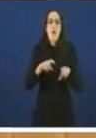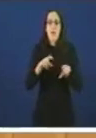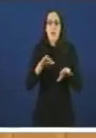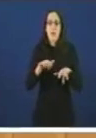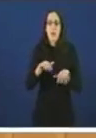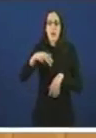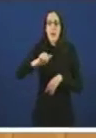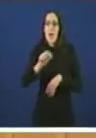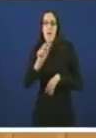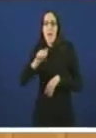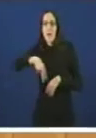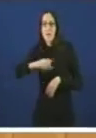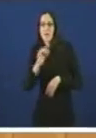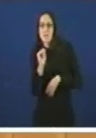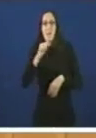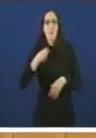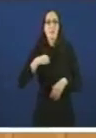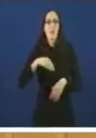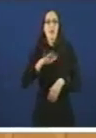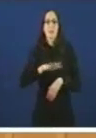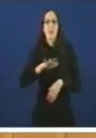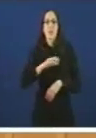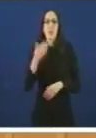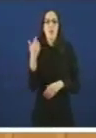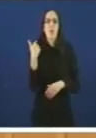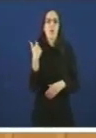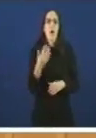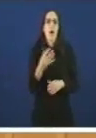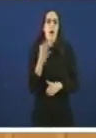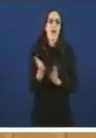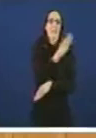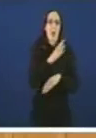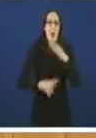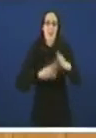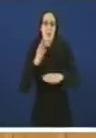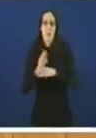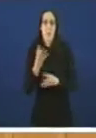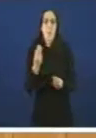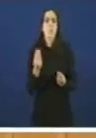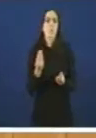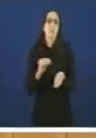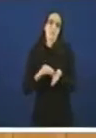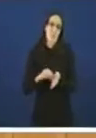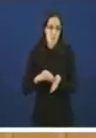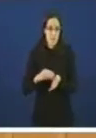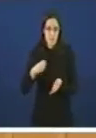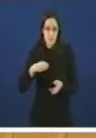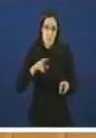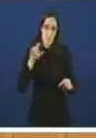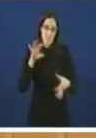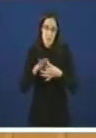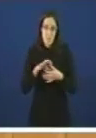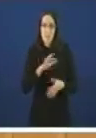Na anterior legislatura Verá vostede Cantas veces Falou neste Parlamento De Navantia e Astano Cantas veces E como un consellero de Industria